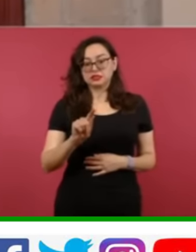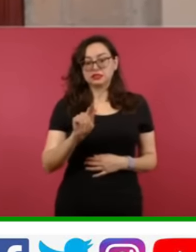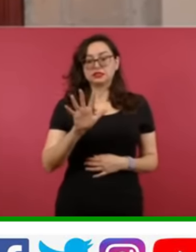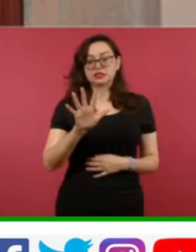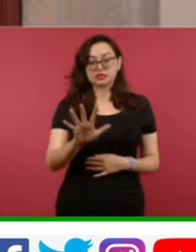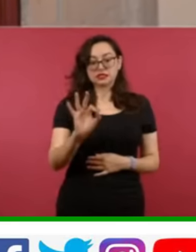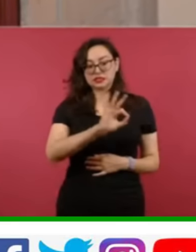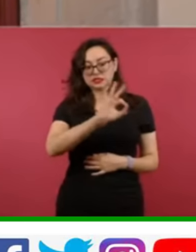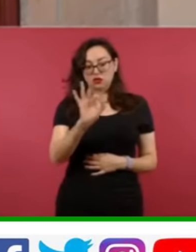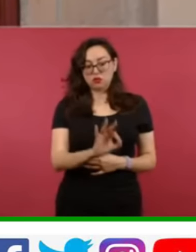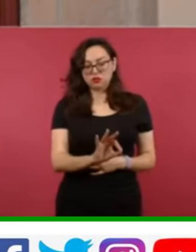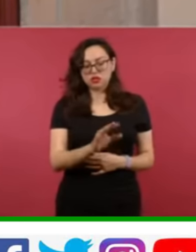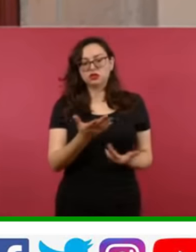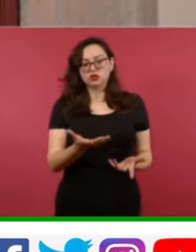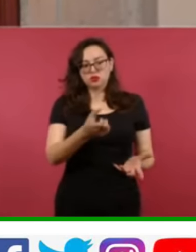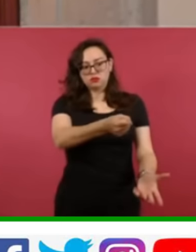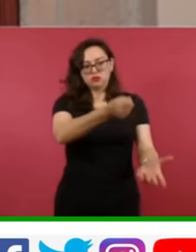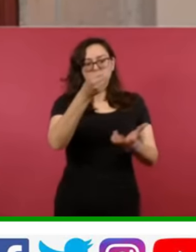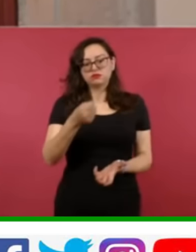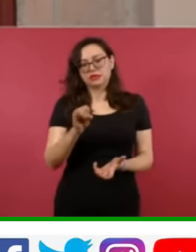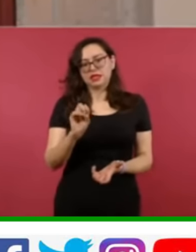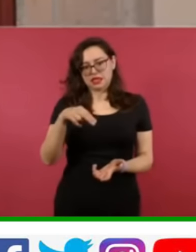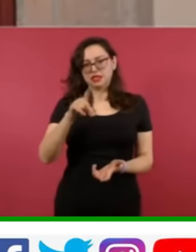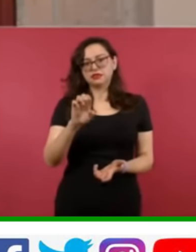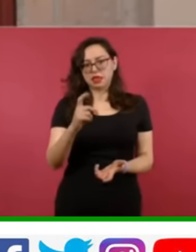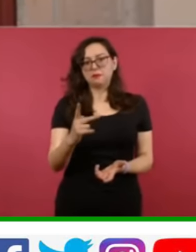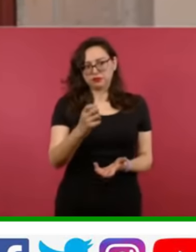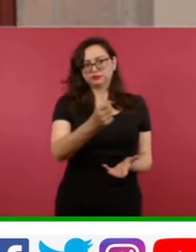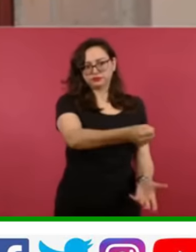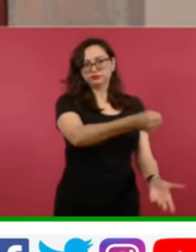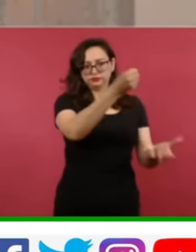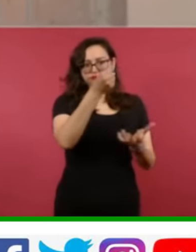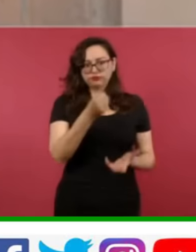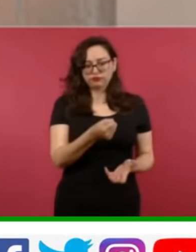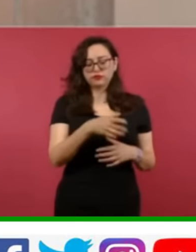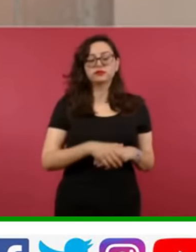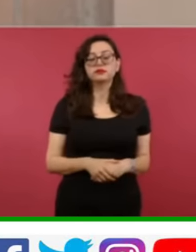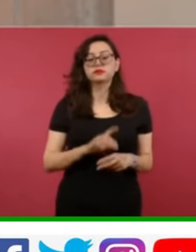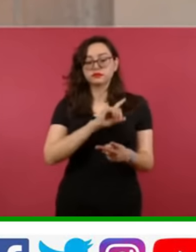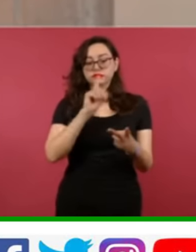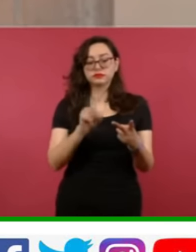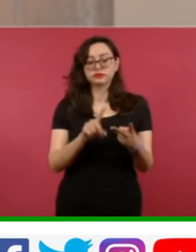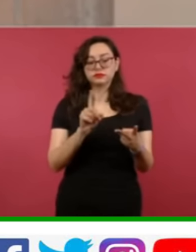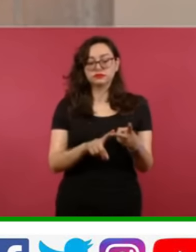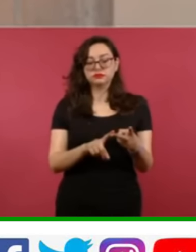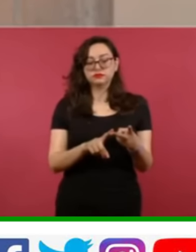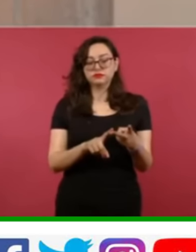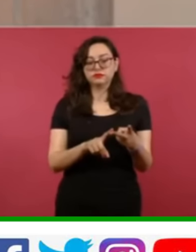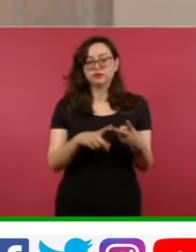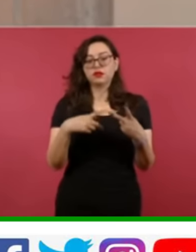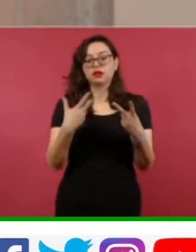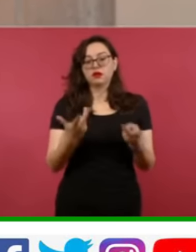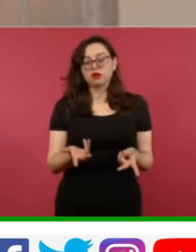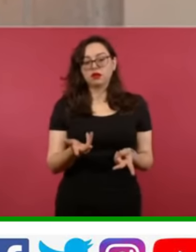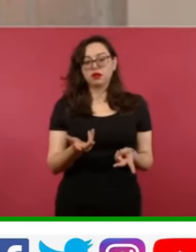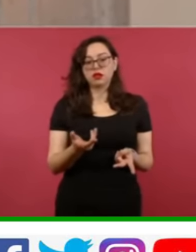para devolverle al pueblo lo robado. De igual manera, también los recursos derivados del proceso de liquidación de la Financiera Nacional